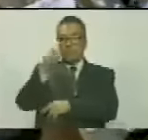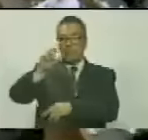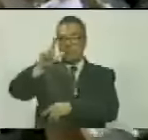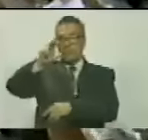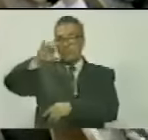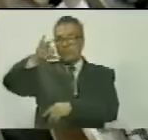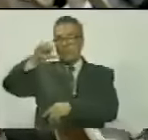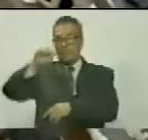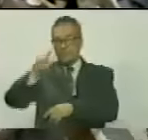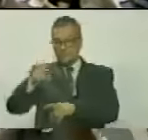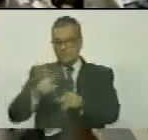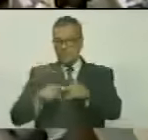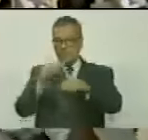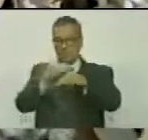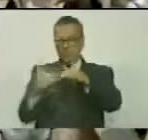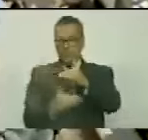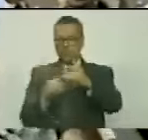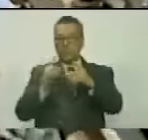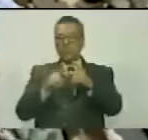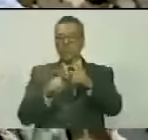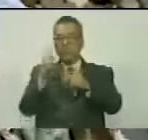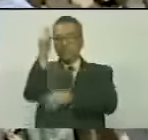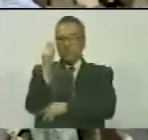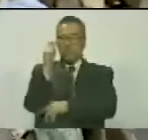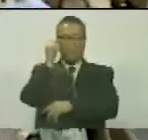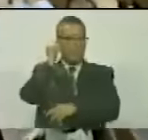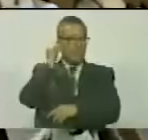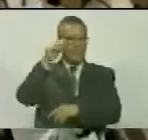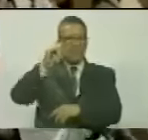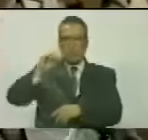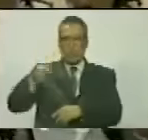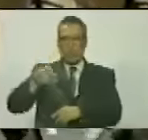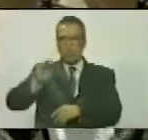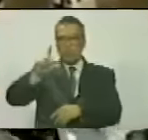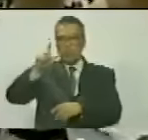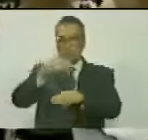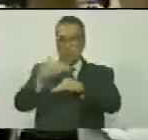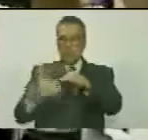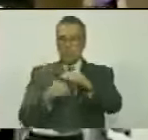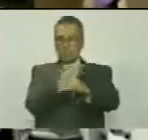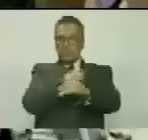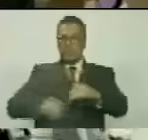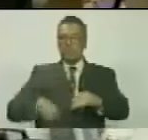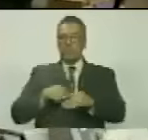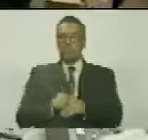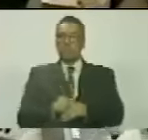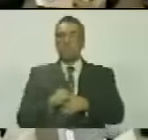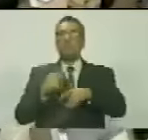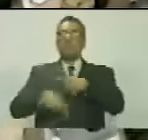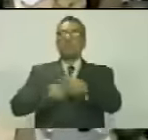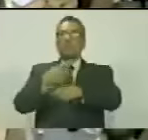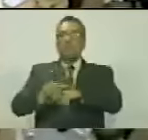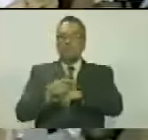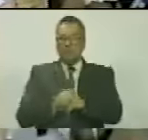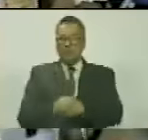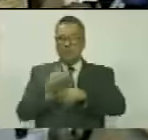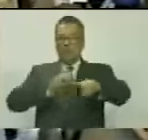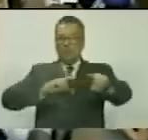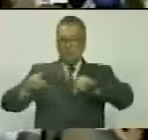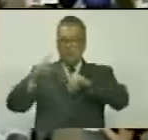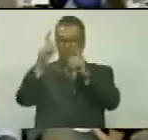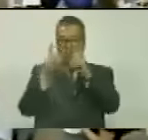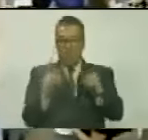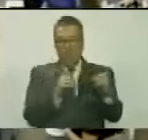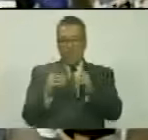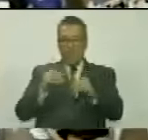Luis Parra Rivero como primer vicepresidente y a la diputada Angelita Mayo Rivero como segunda vicepresidenta. Acto seguido, el director de